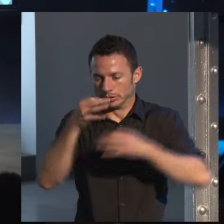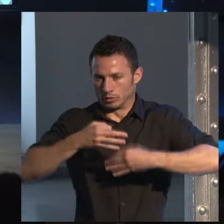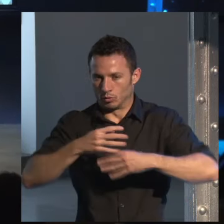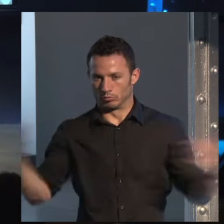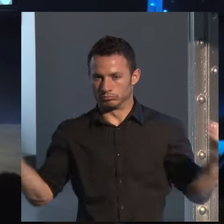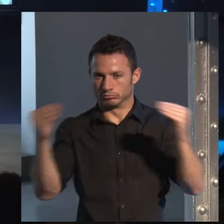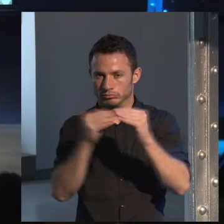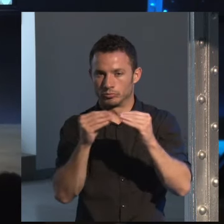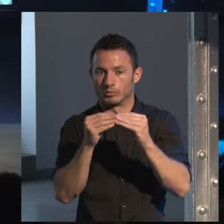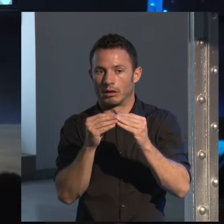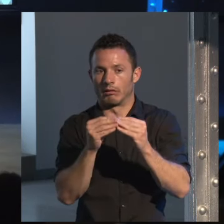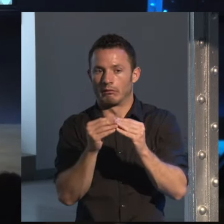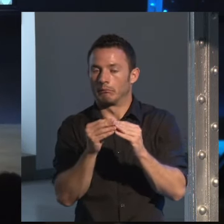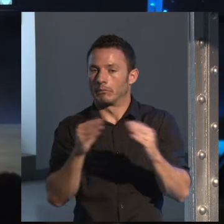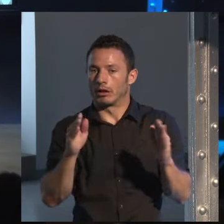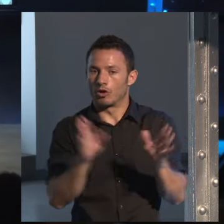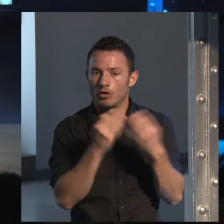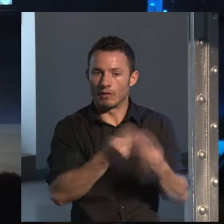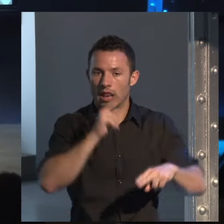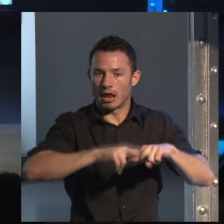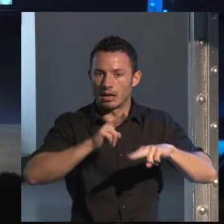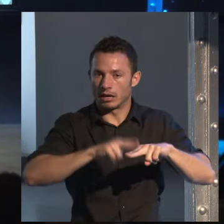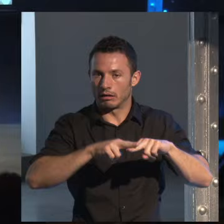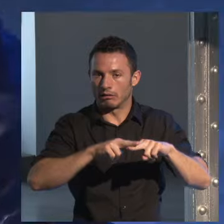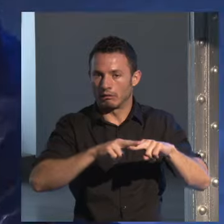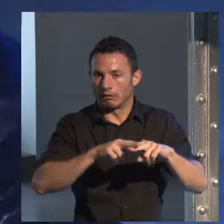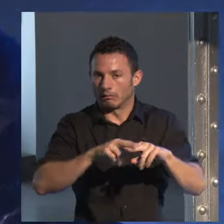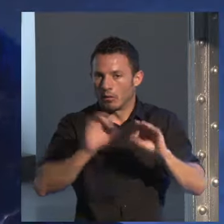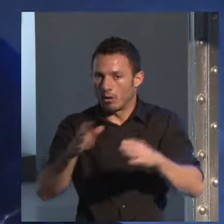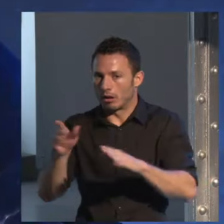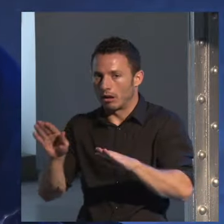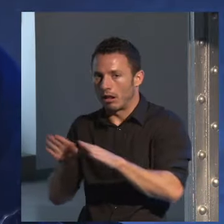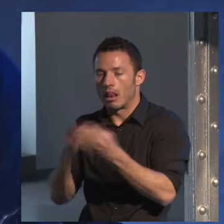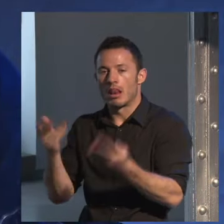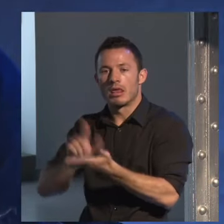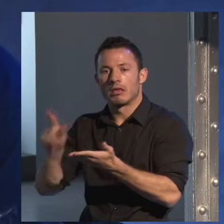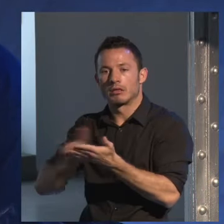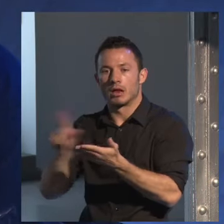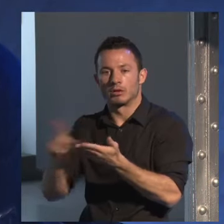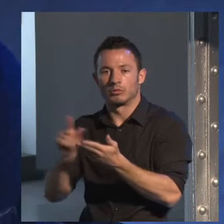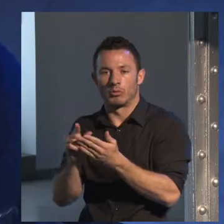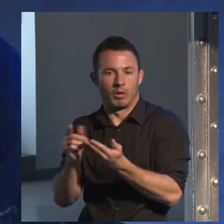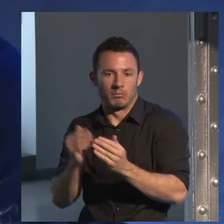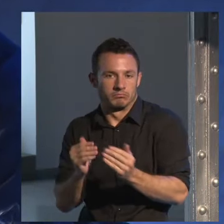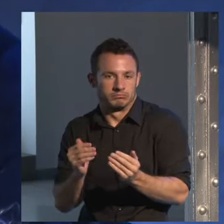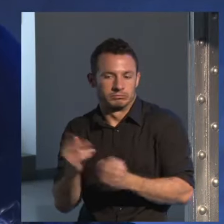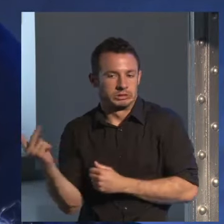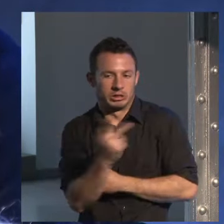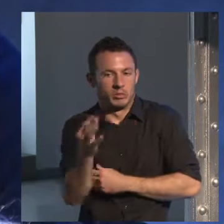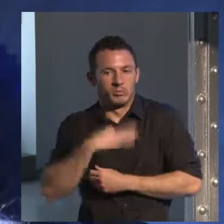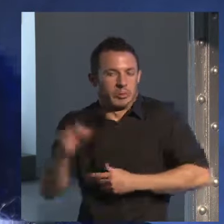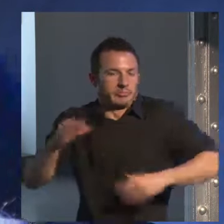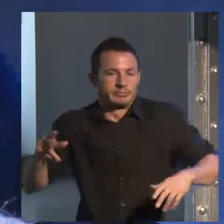literatura o esa alta literatura llamada así en ocasiones, está tan capacitado para hablar de cualquier tema social o para poder